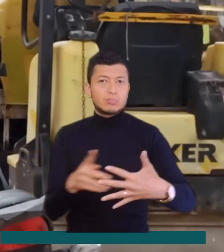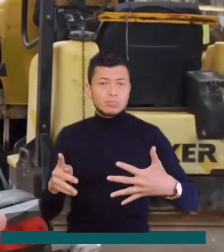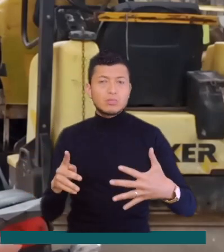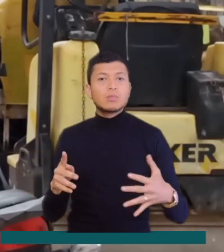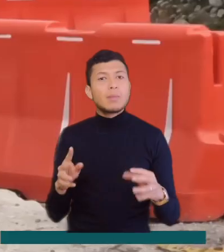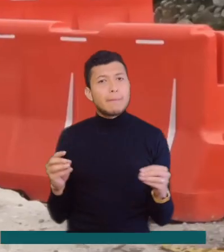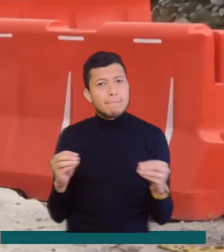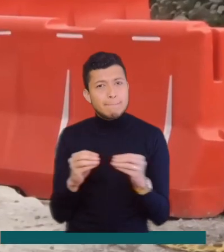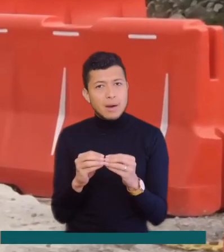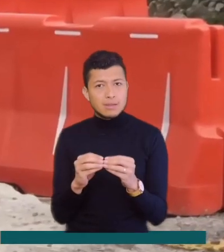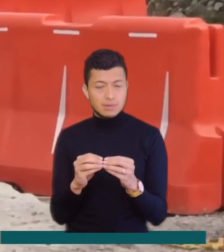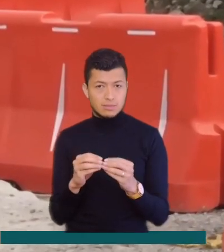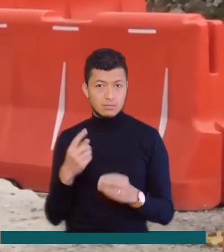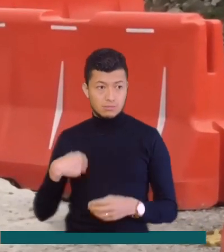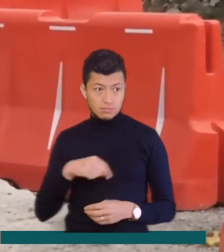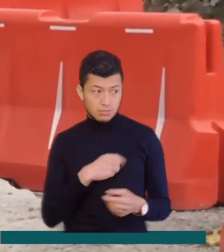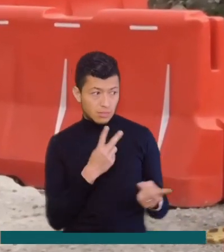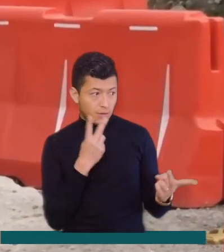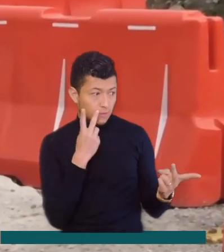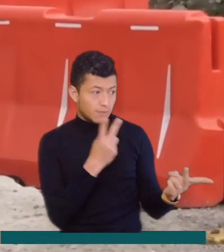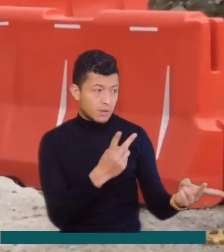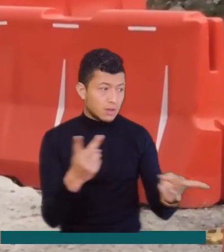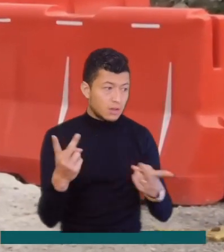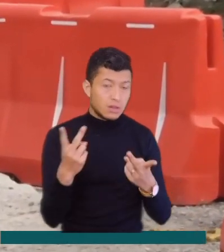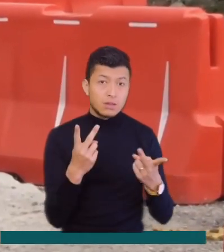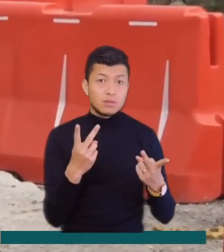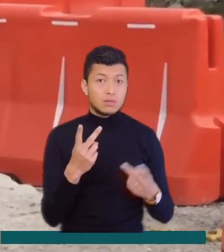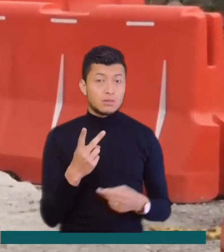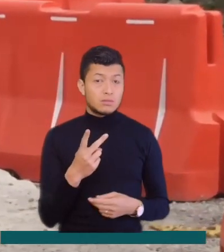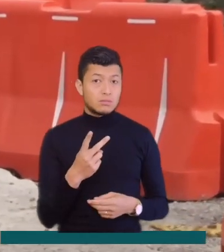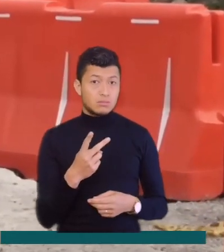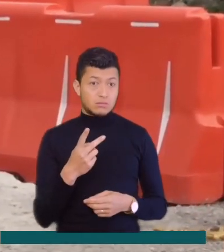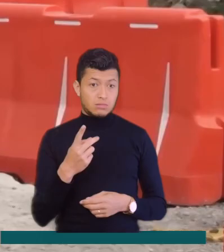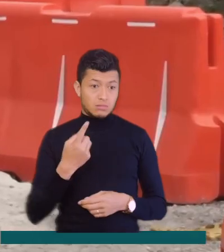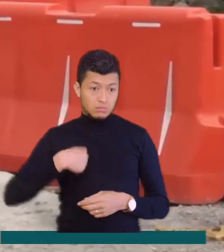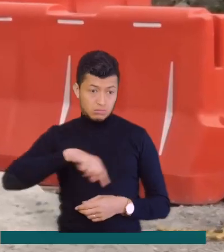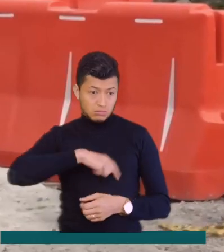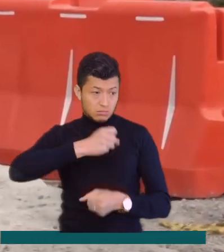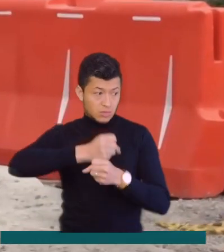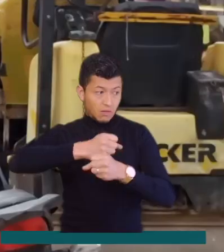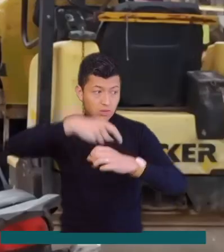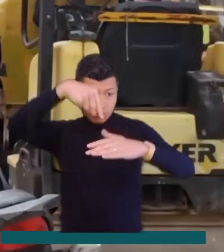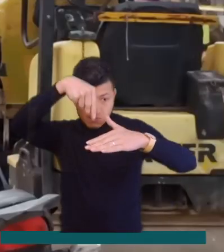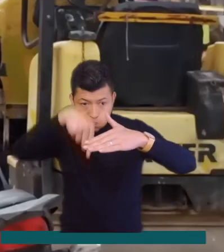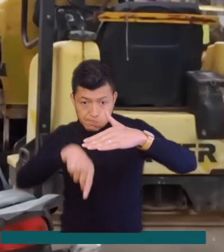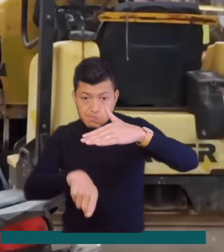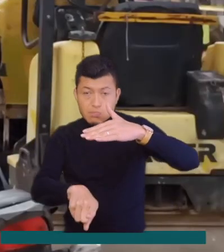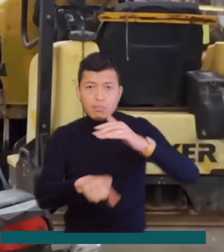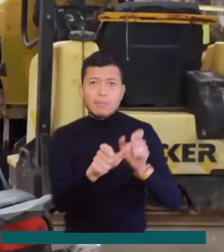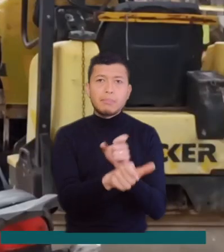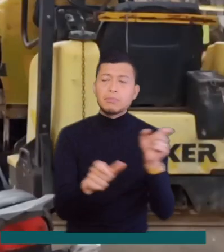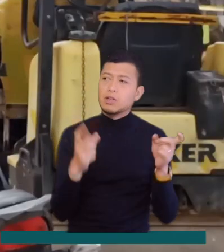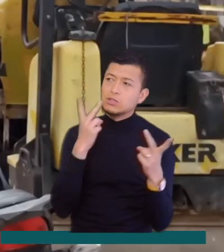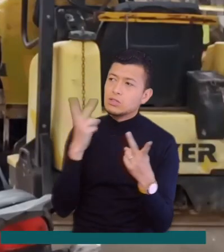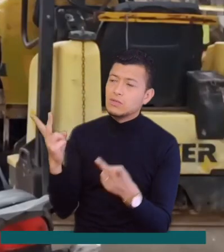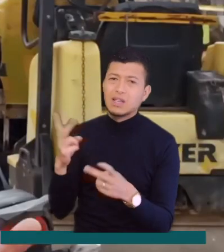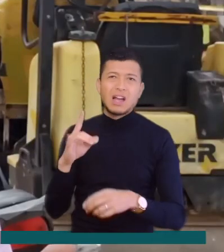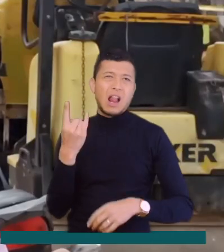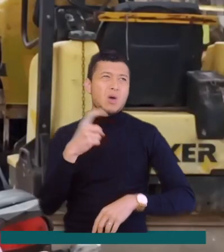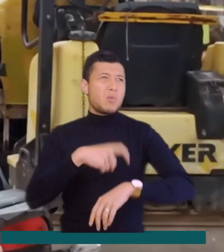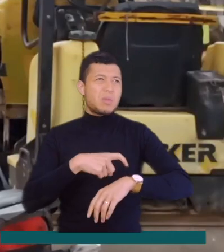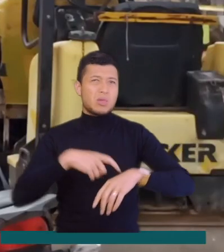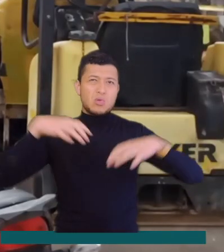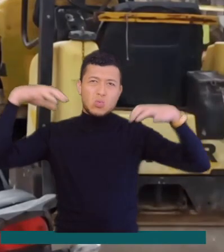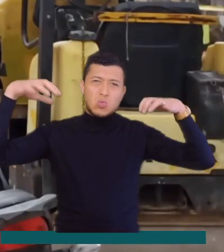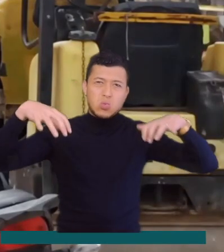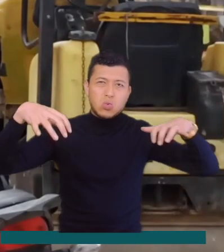momento no se pueden cuantificar, porque estamos trabajando bajo tierra. Hay cosas que en algún momento, el tema de la